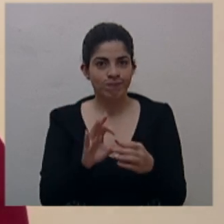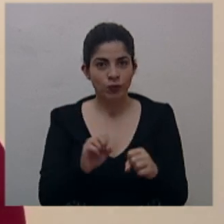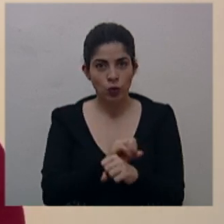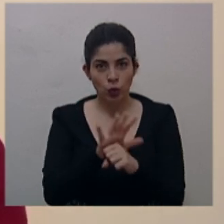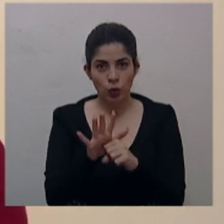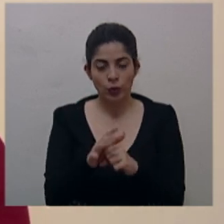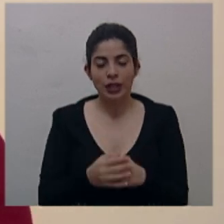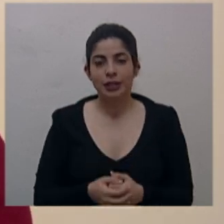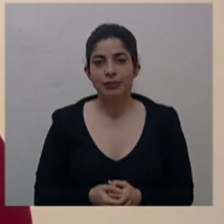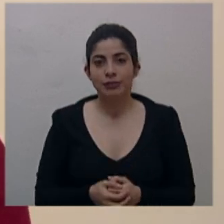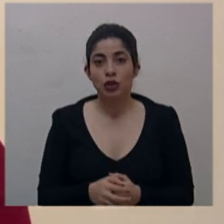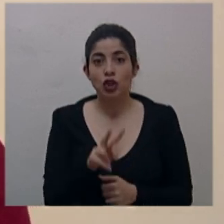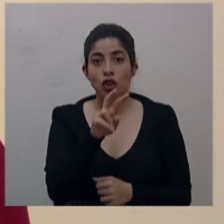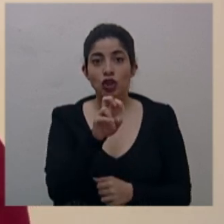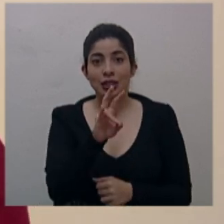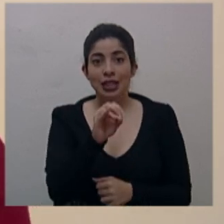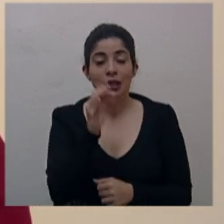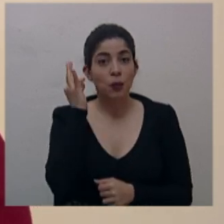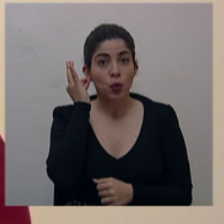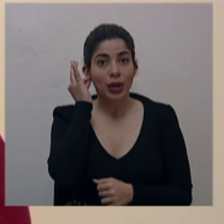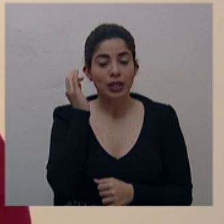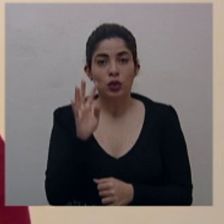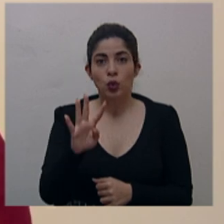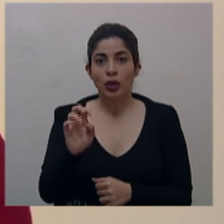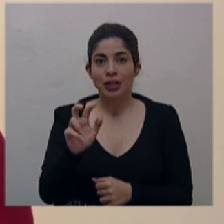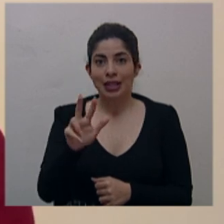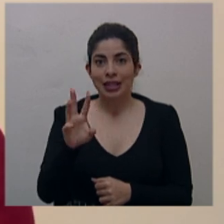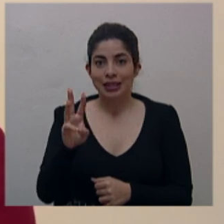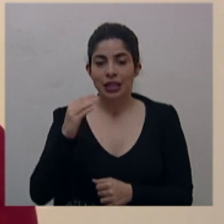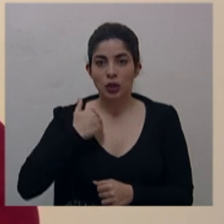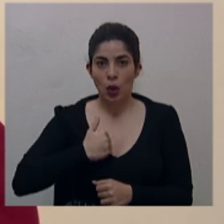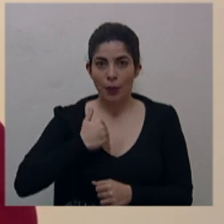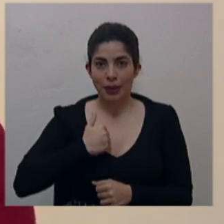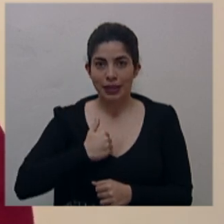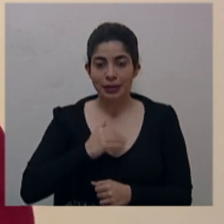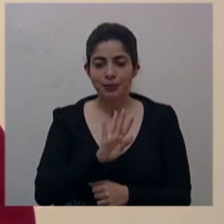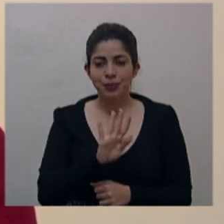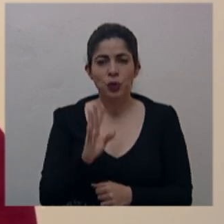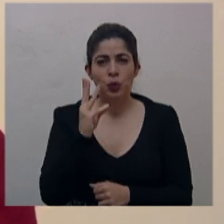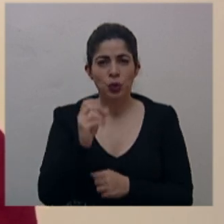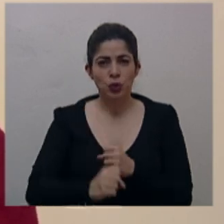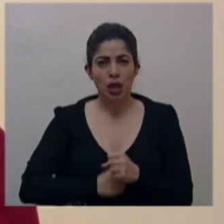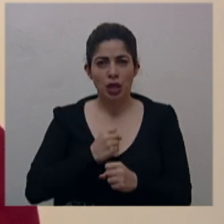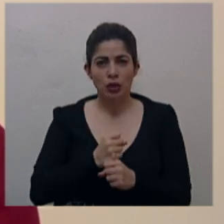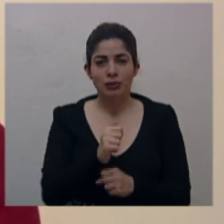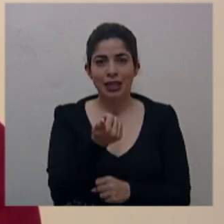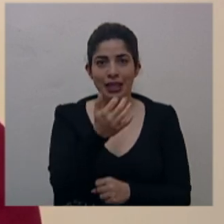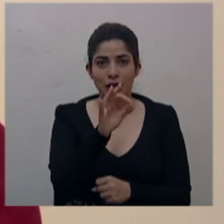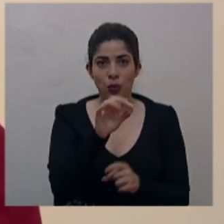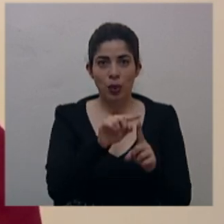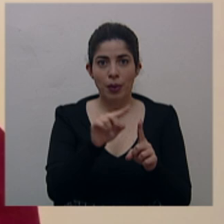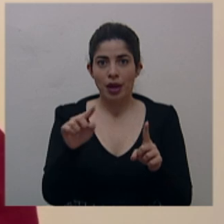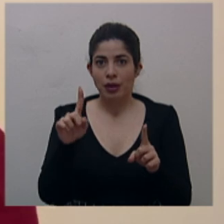-19, 270 mujeres y 436 hombres, con un rango de edad que va desde los 19